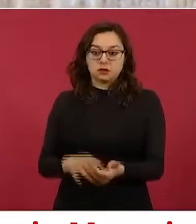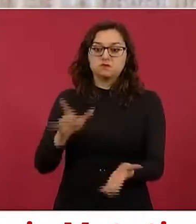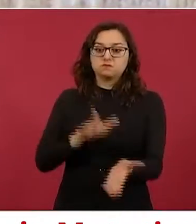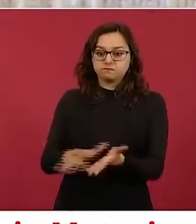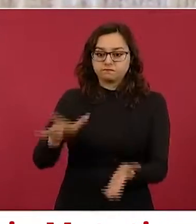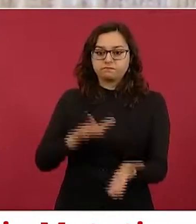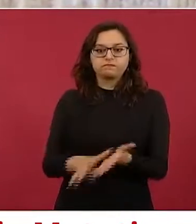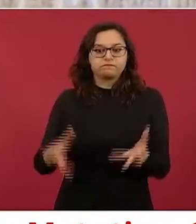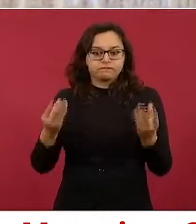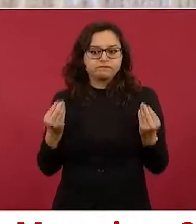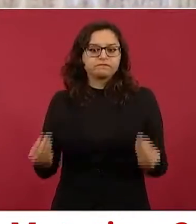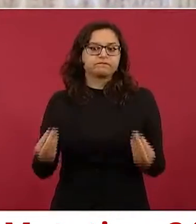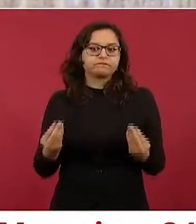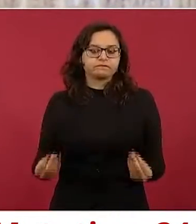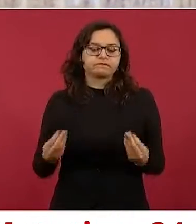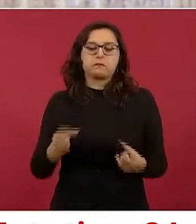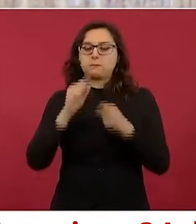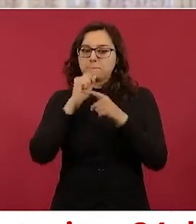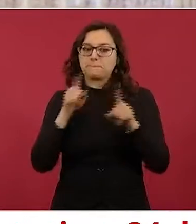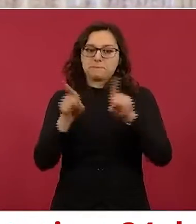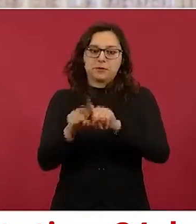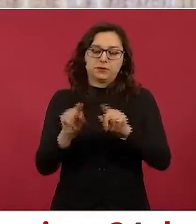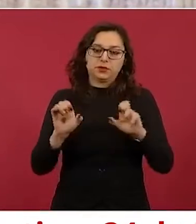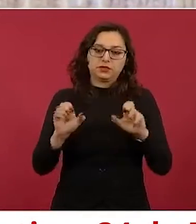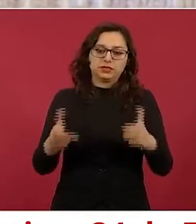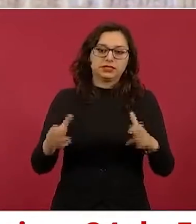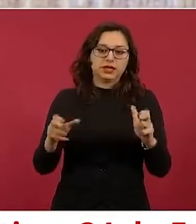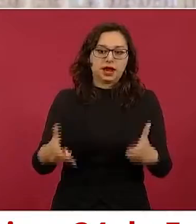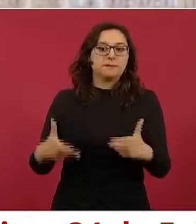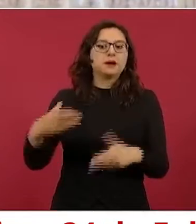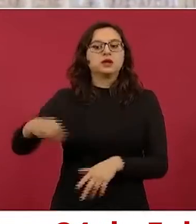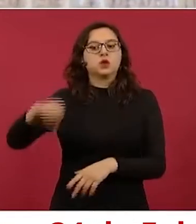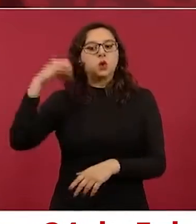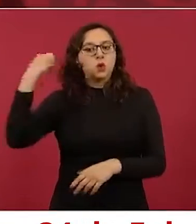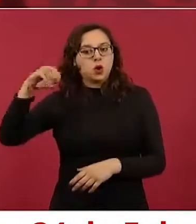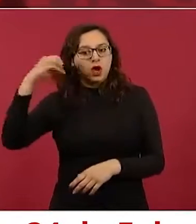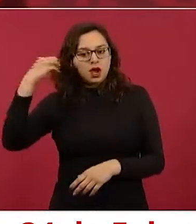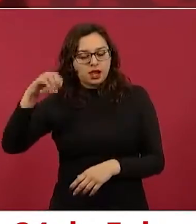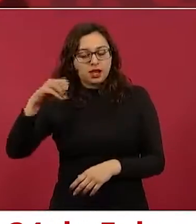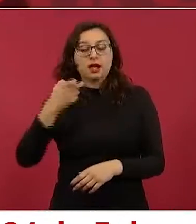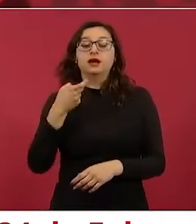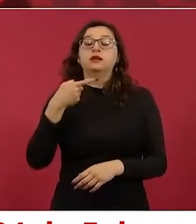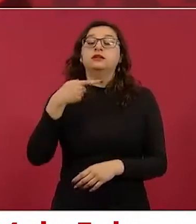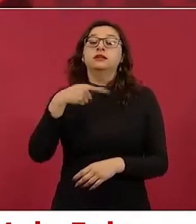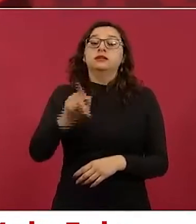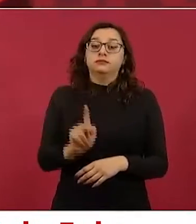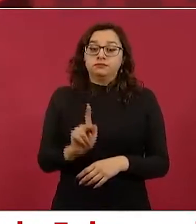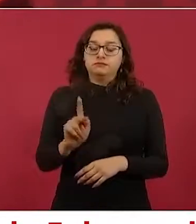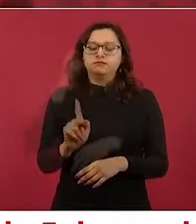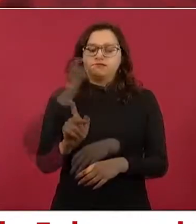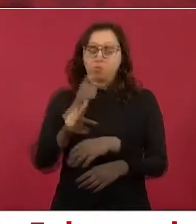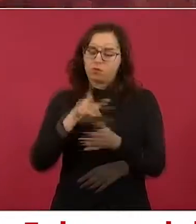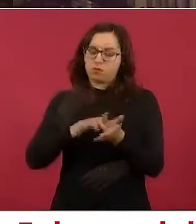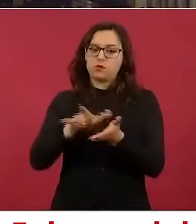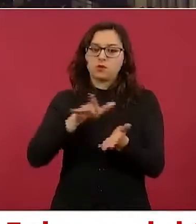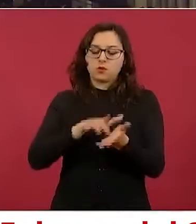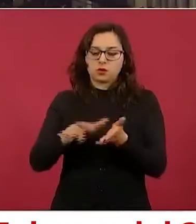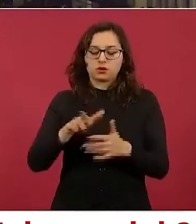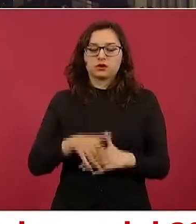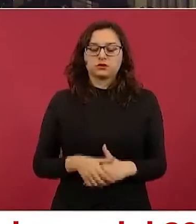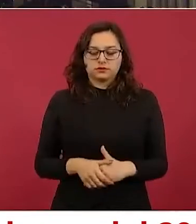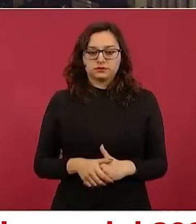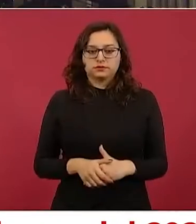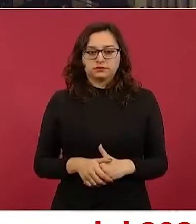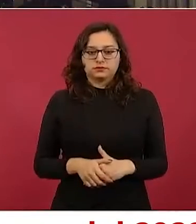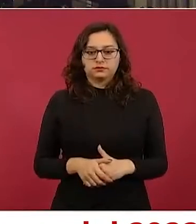federación como Chiapas, como Oaxaca, pero estamos también conscientes de que hace falta más y estamos